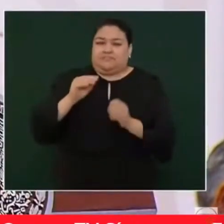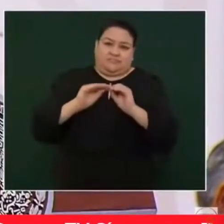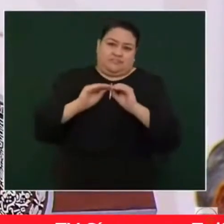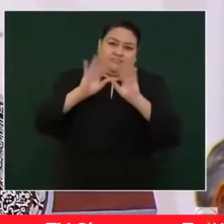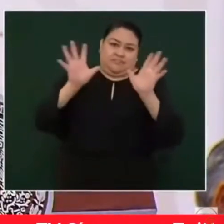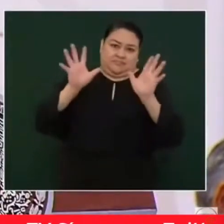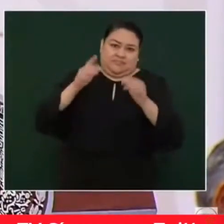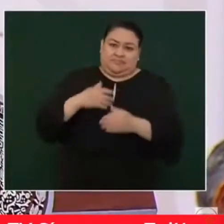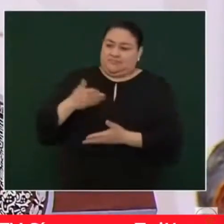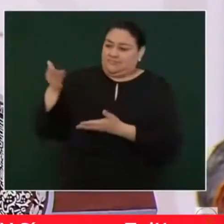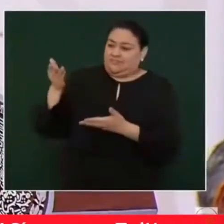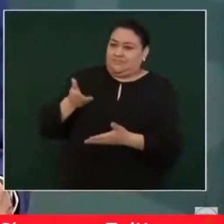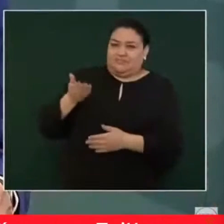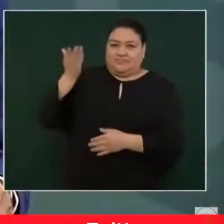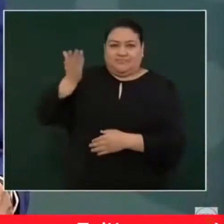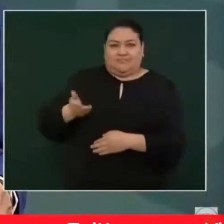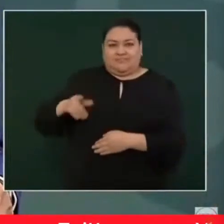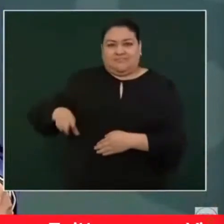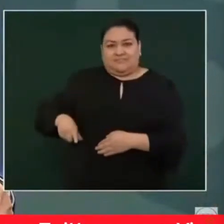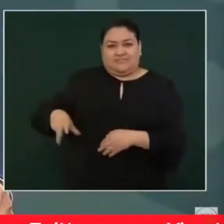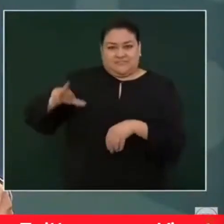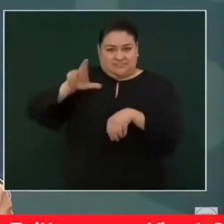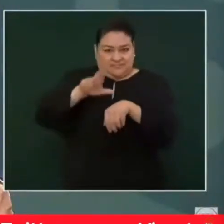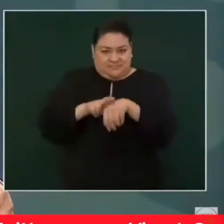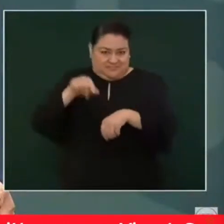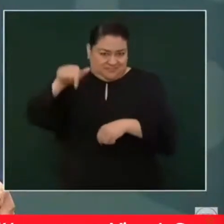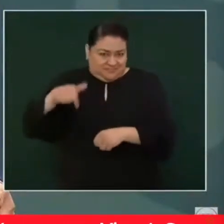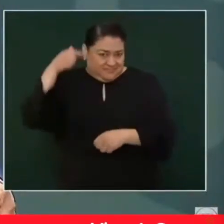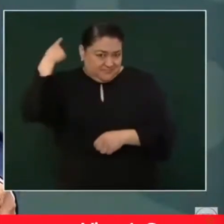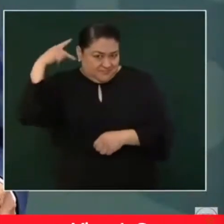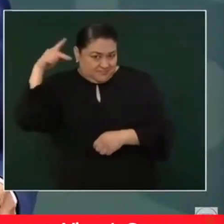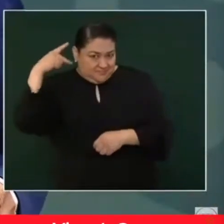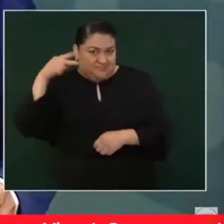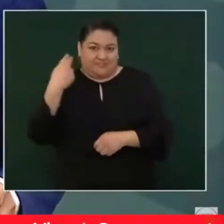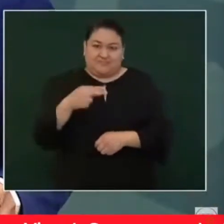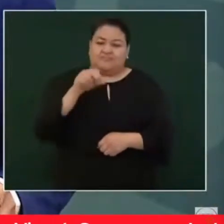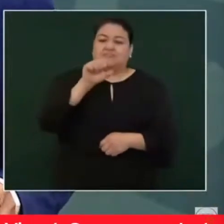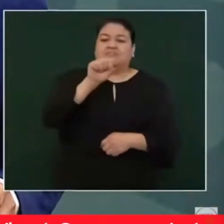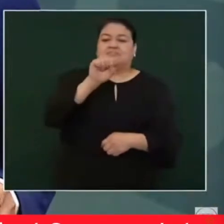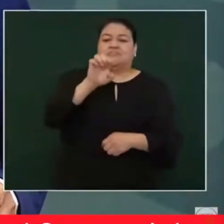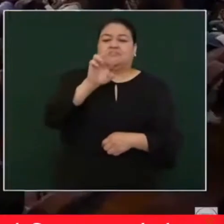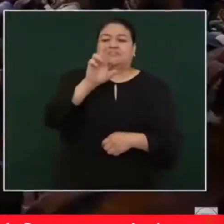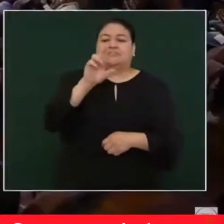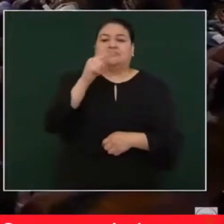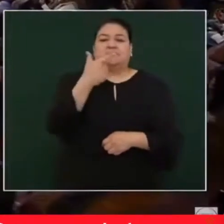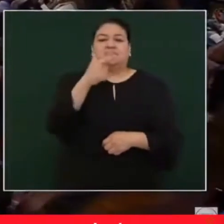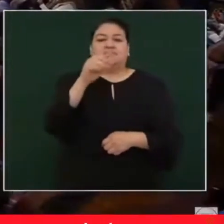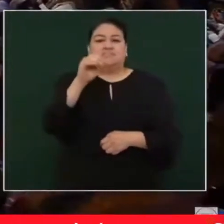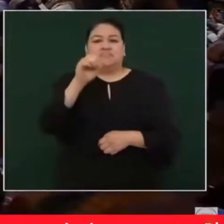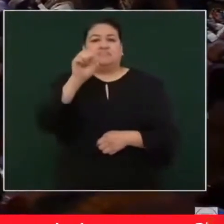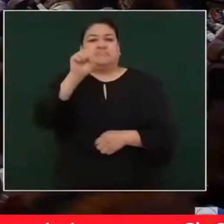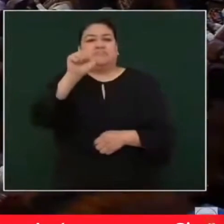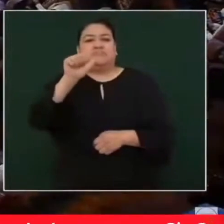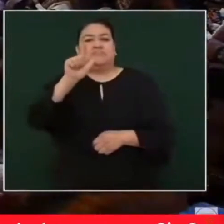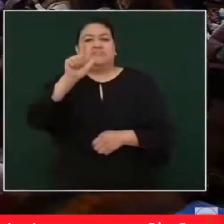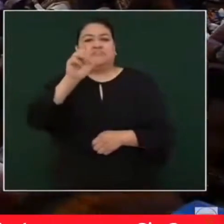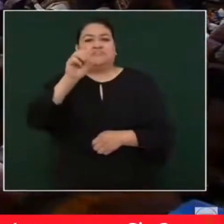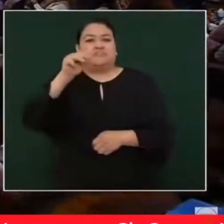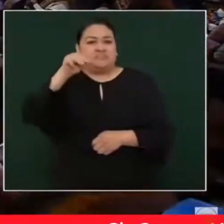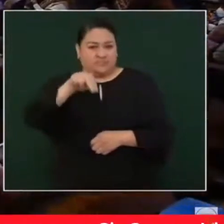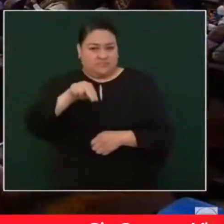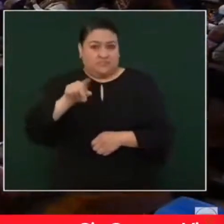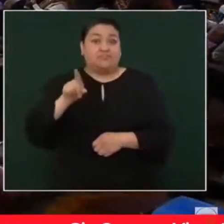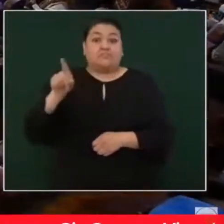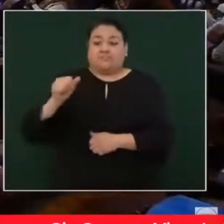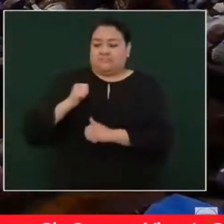del ciudadano gobernador de Puebla, Sergio Salomón Céspedes, que ha